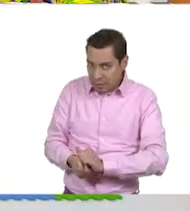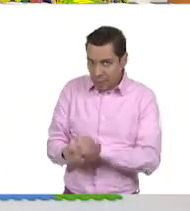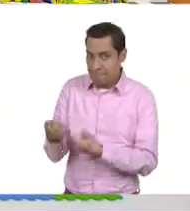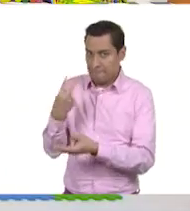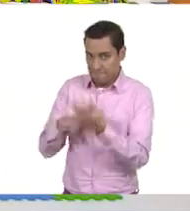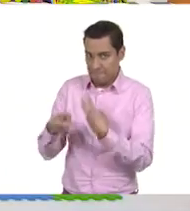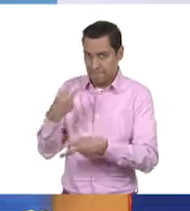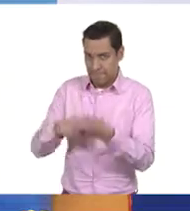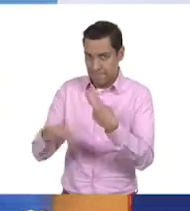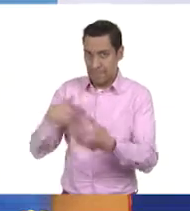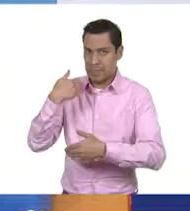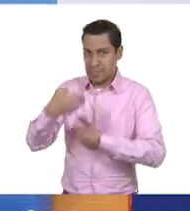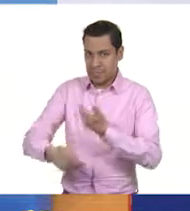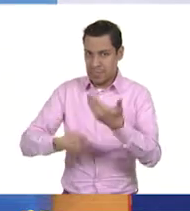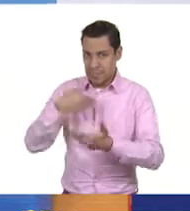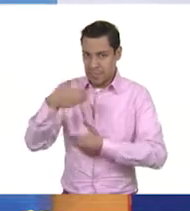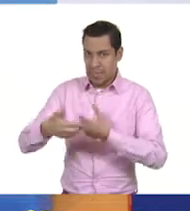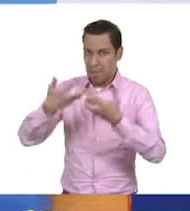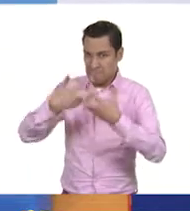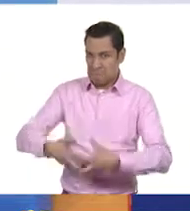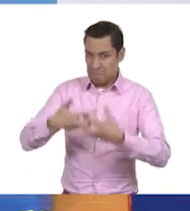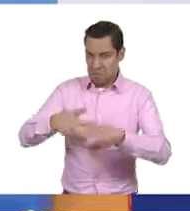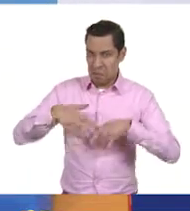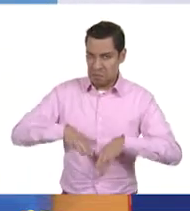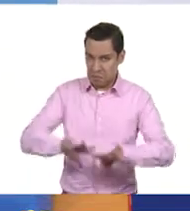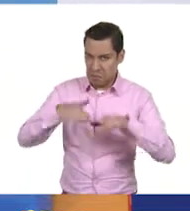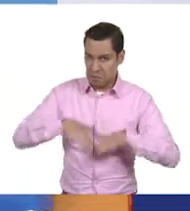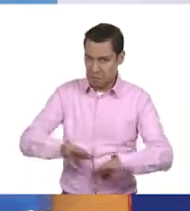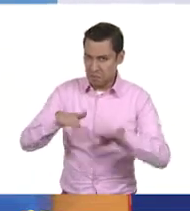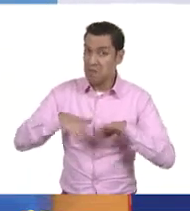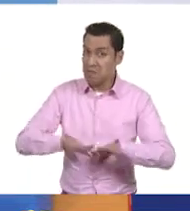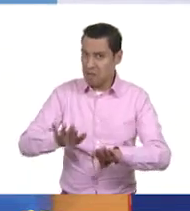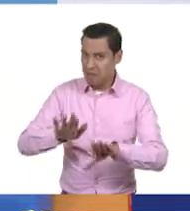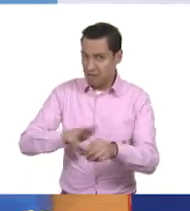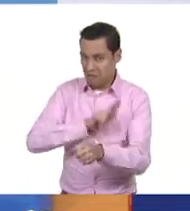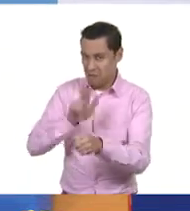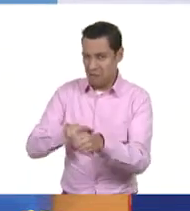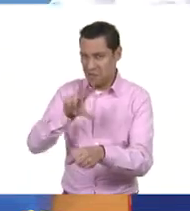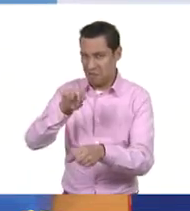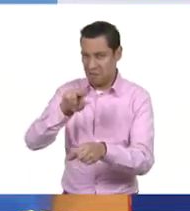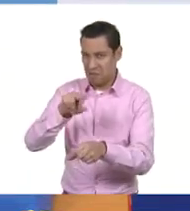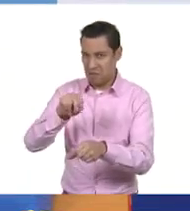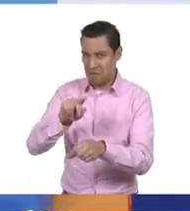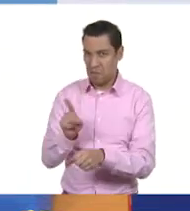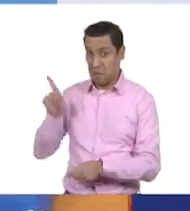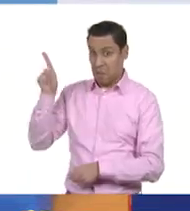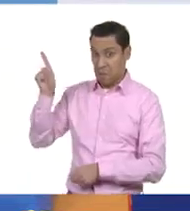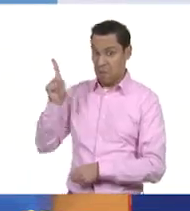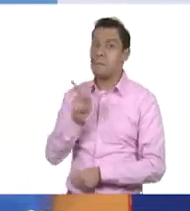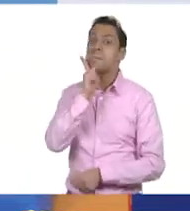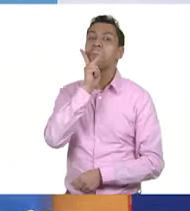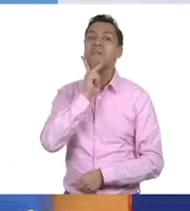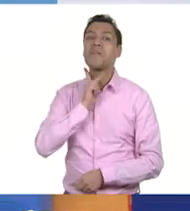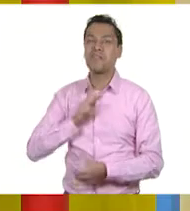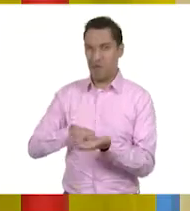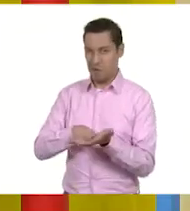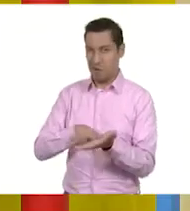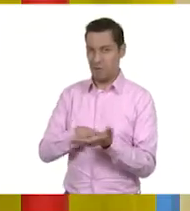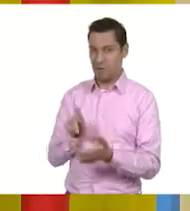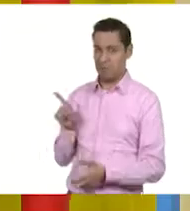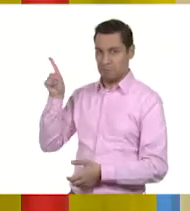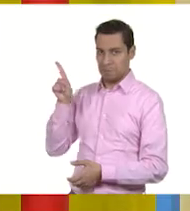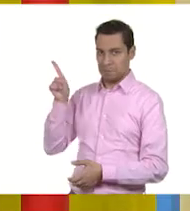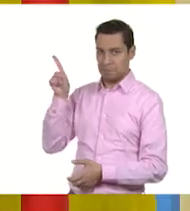procesos y fabricar cosas que ya son no tan naturales. ¿Cuál es el petróleo? El petróleo...